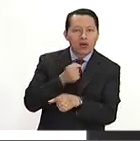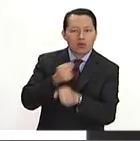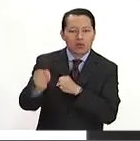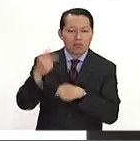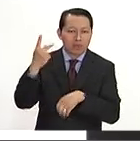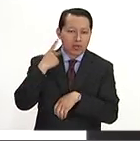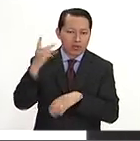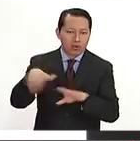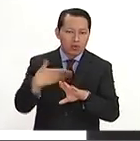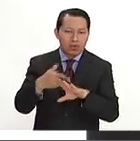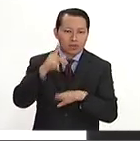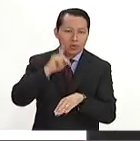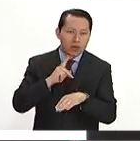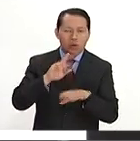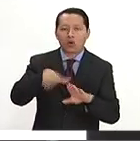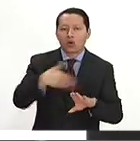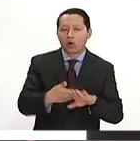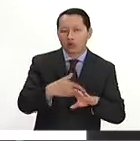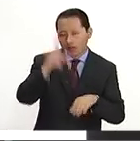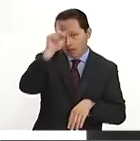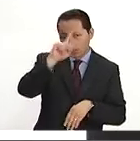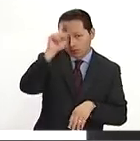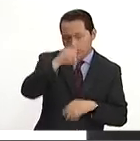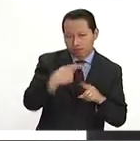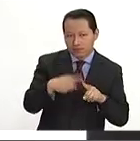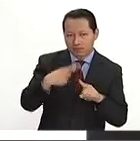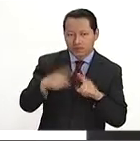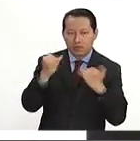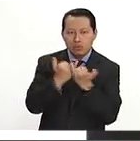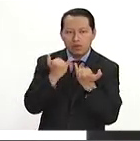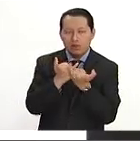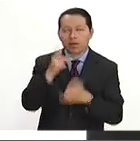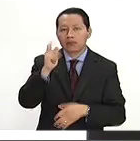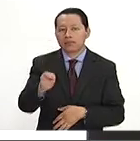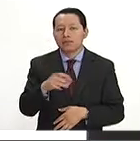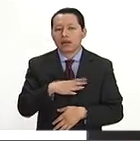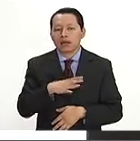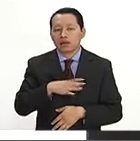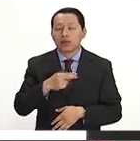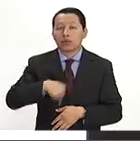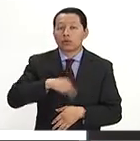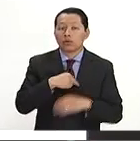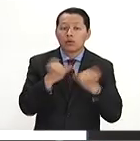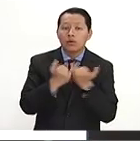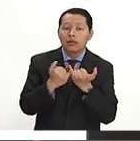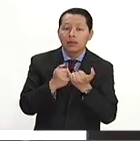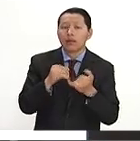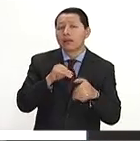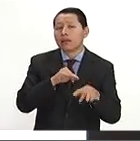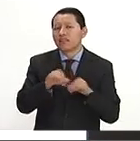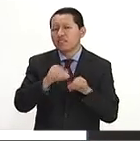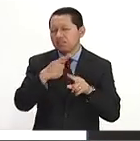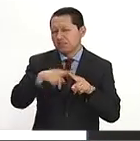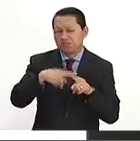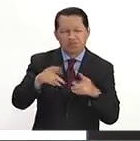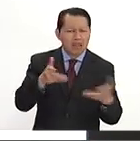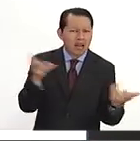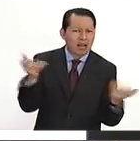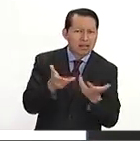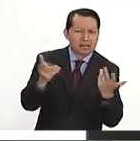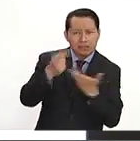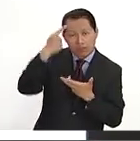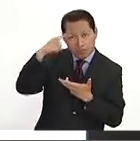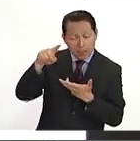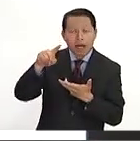política contra las mujeres, contra los consejeros. Y, pues, en realidad hemos hecho también otro tipo de posicionamientos para que